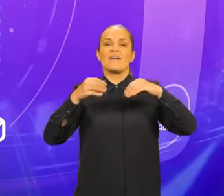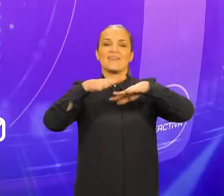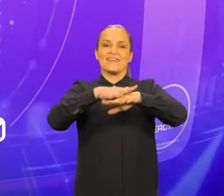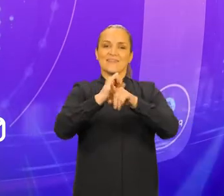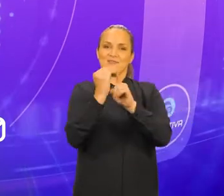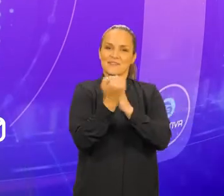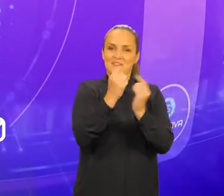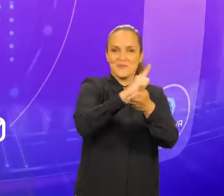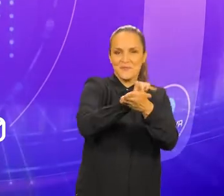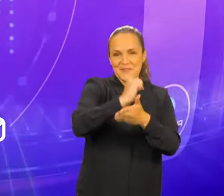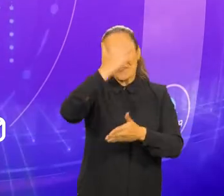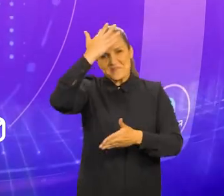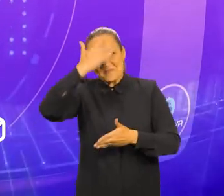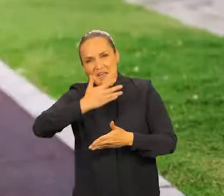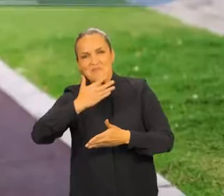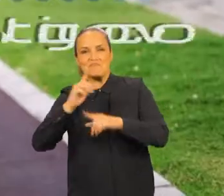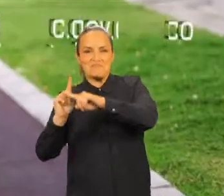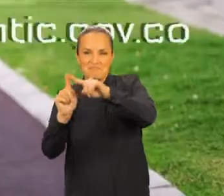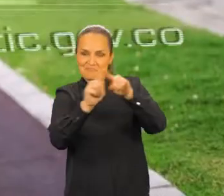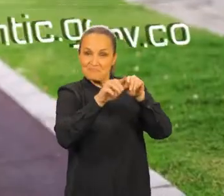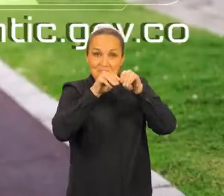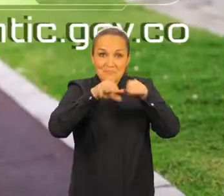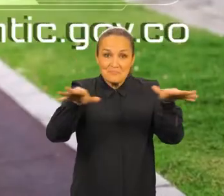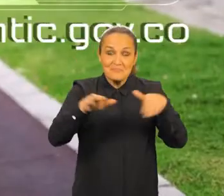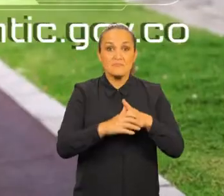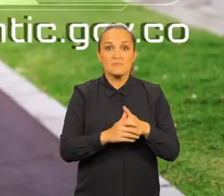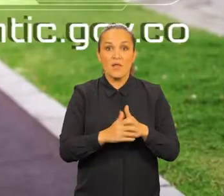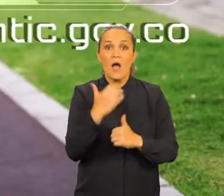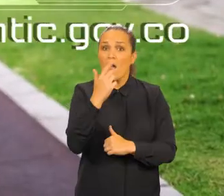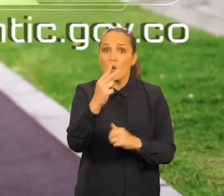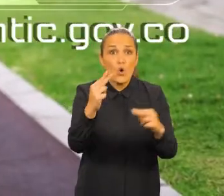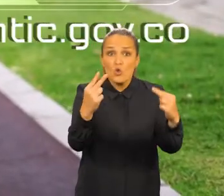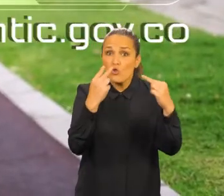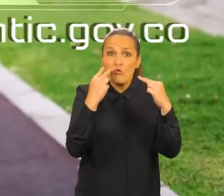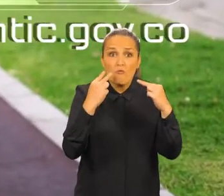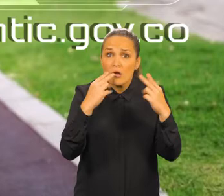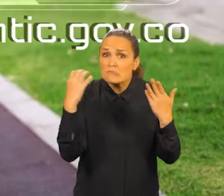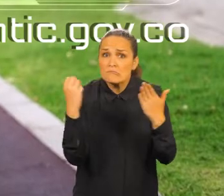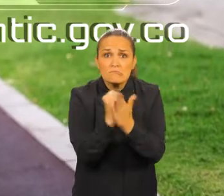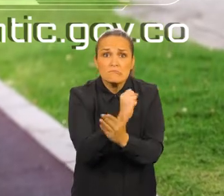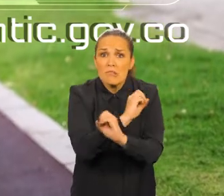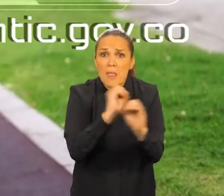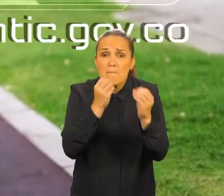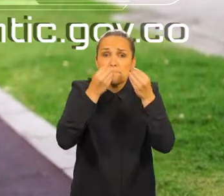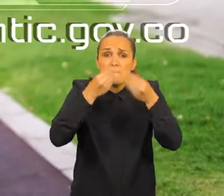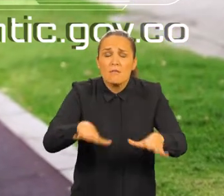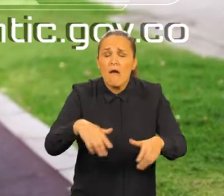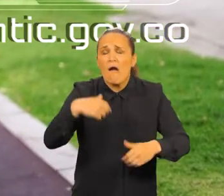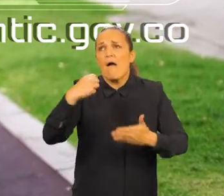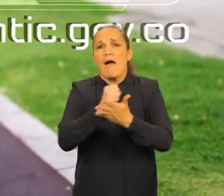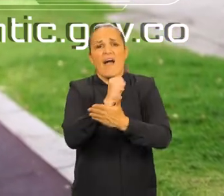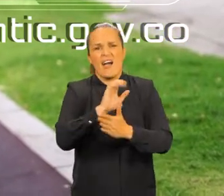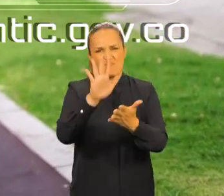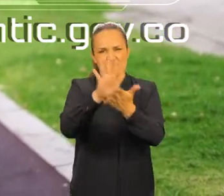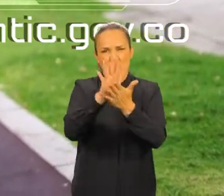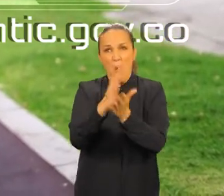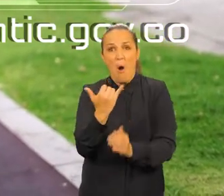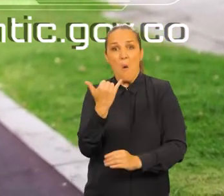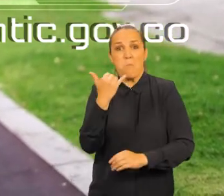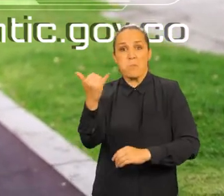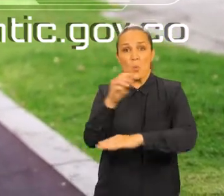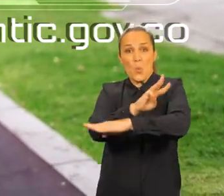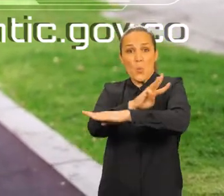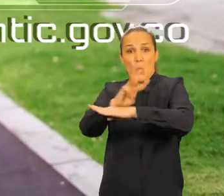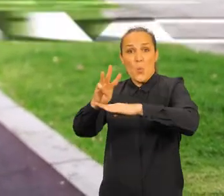través de nuestras redes sociales. Y recuerden, si se perdieron alguno de nuestros programas o quieren repetírselo, pueden ir directamente